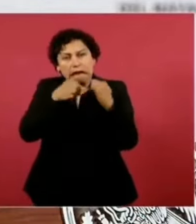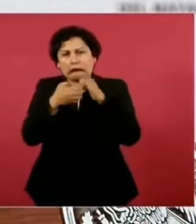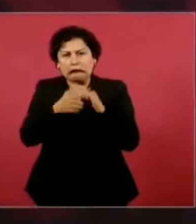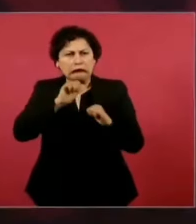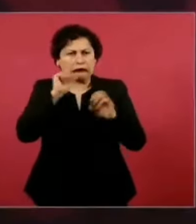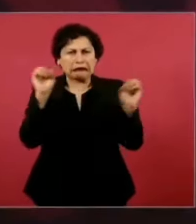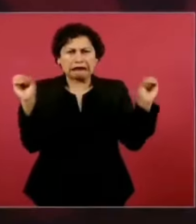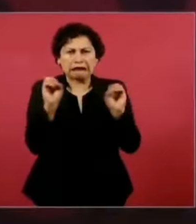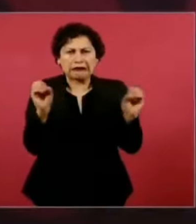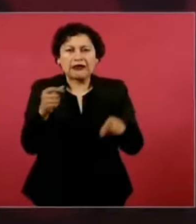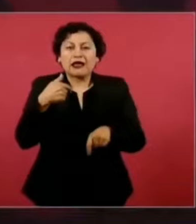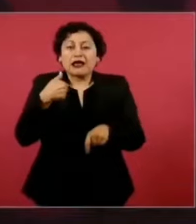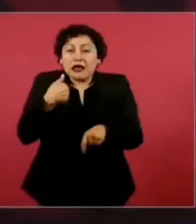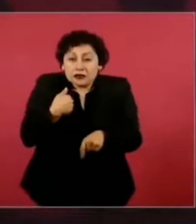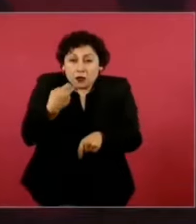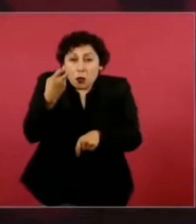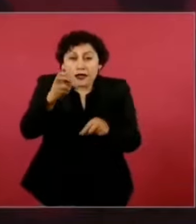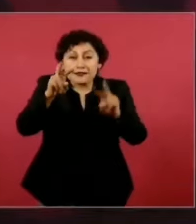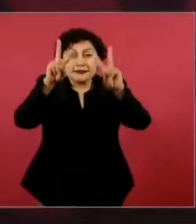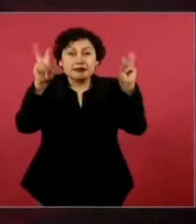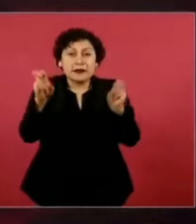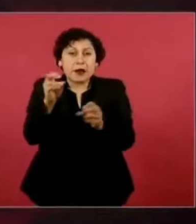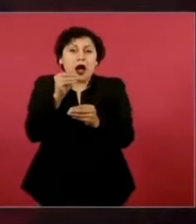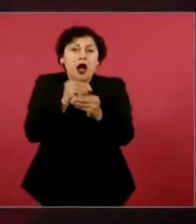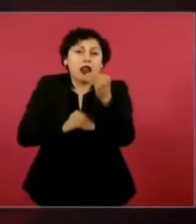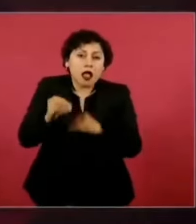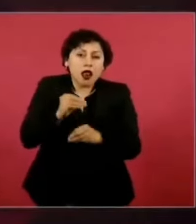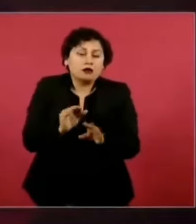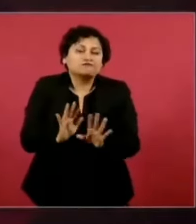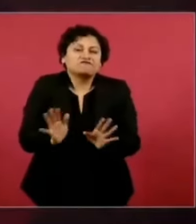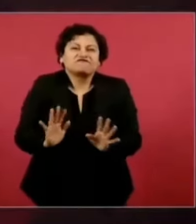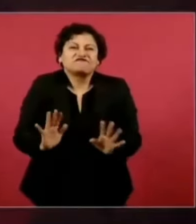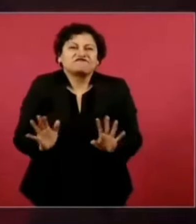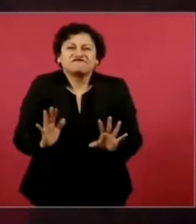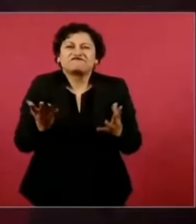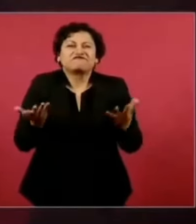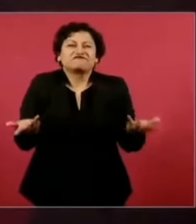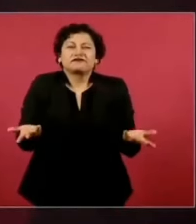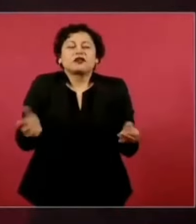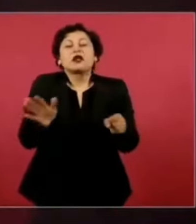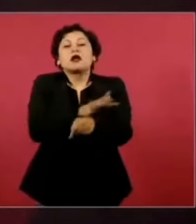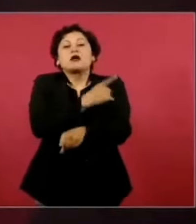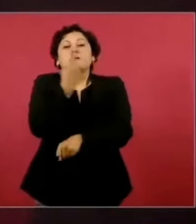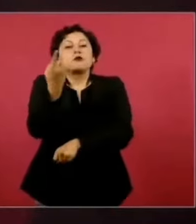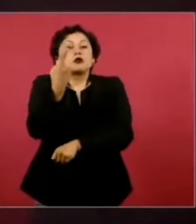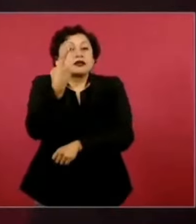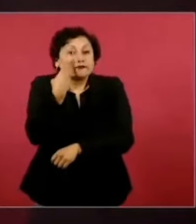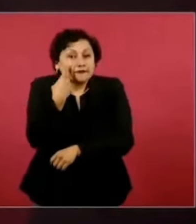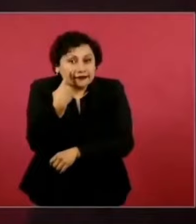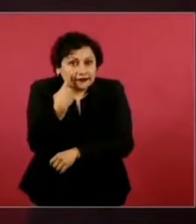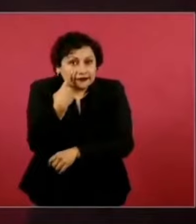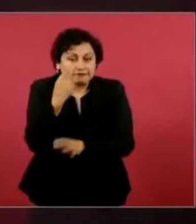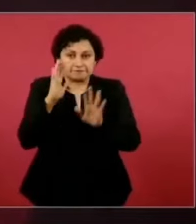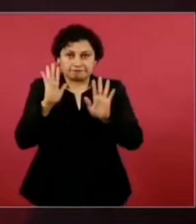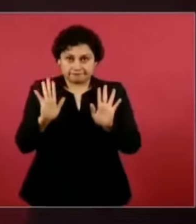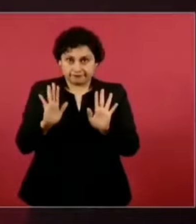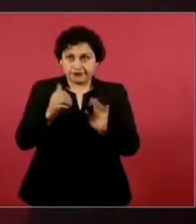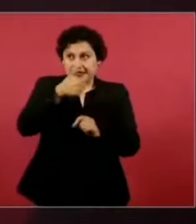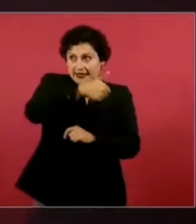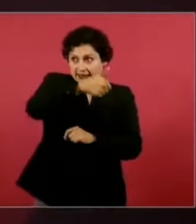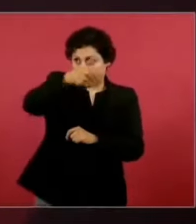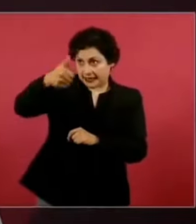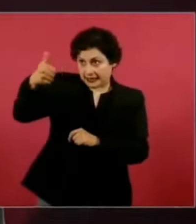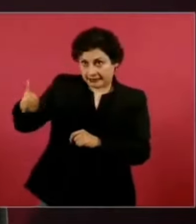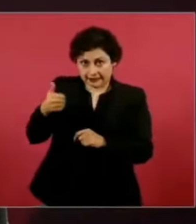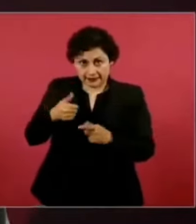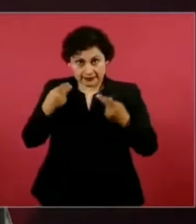Es que cada quien tiene que asumir su responsabilidad y hacerse